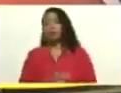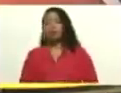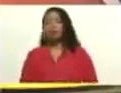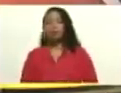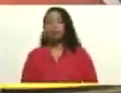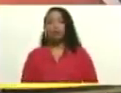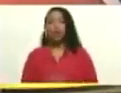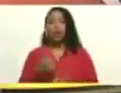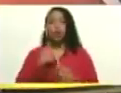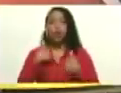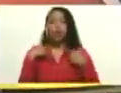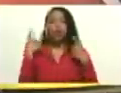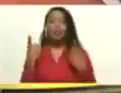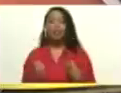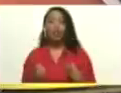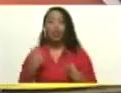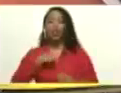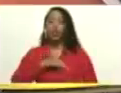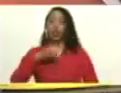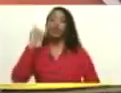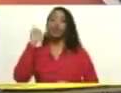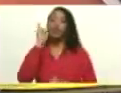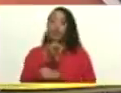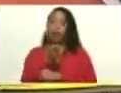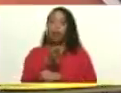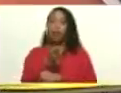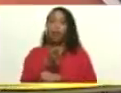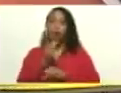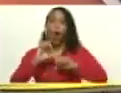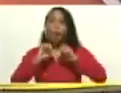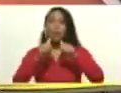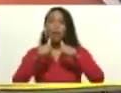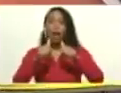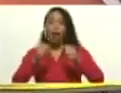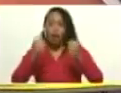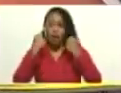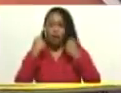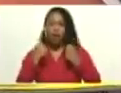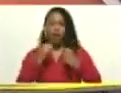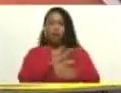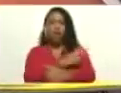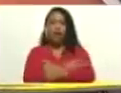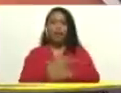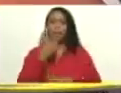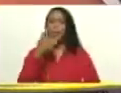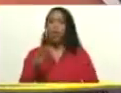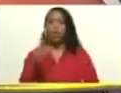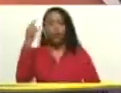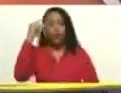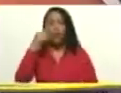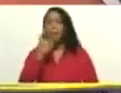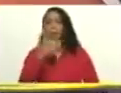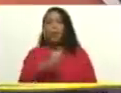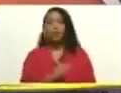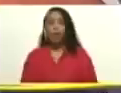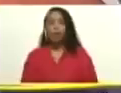he decidido que nosotros debemos arrancar con fuerza muy pronto, en fecha próxima